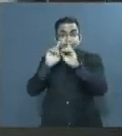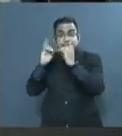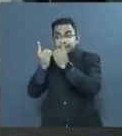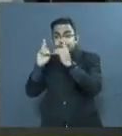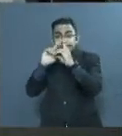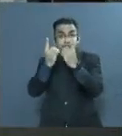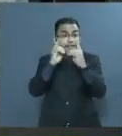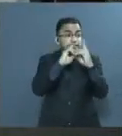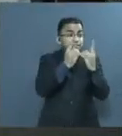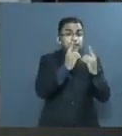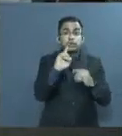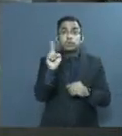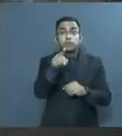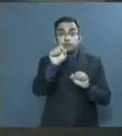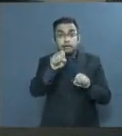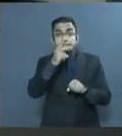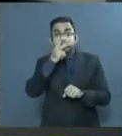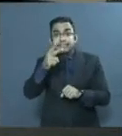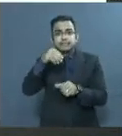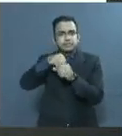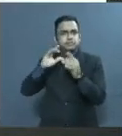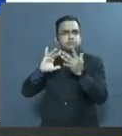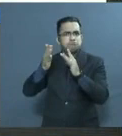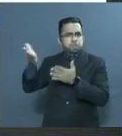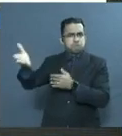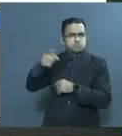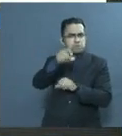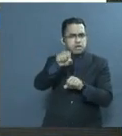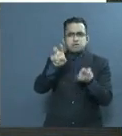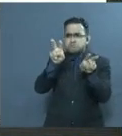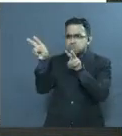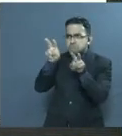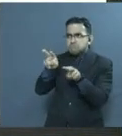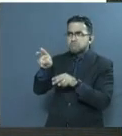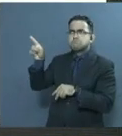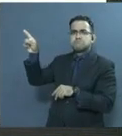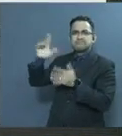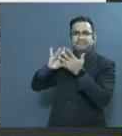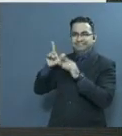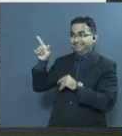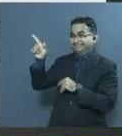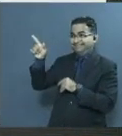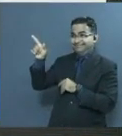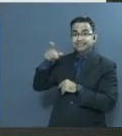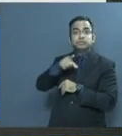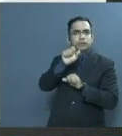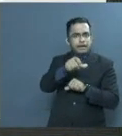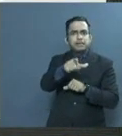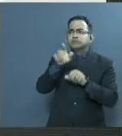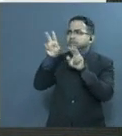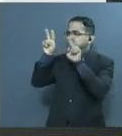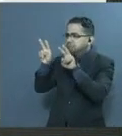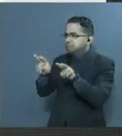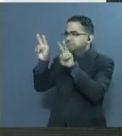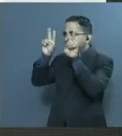se encuentra disponible en línea de manera pública y gratuita en las plataformas del servicio judicial.